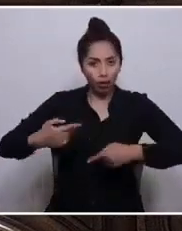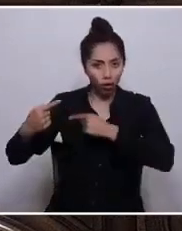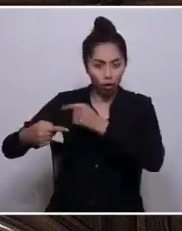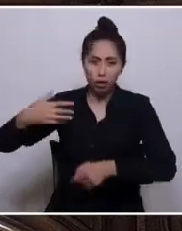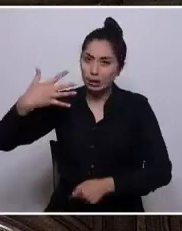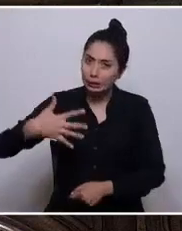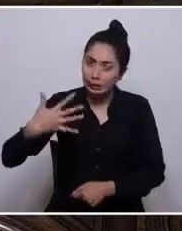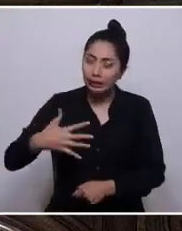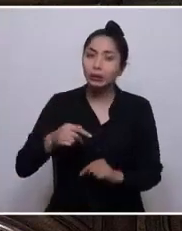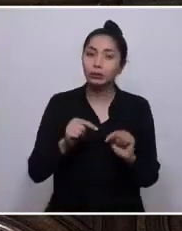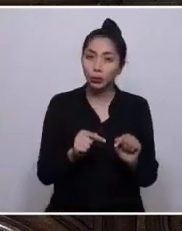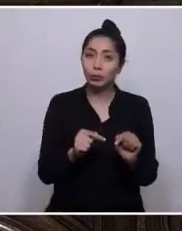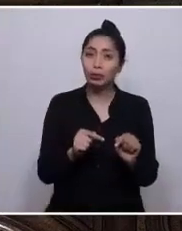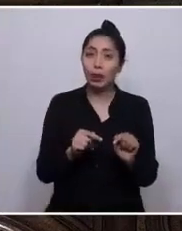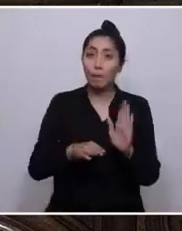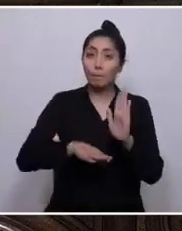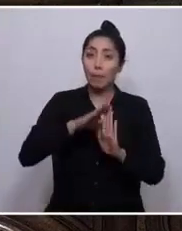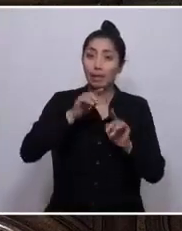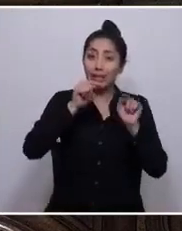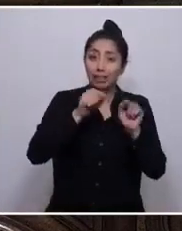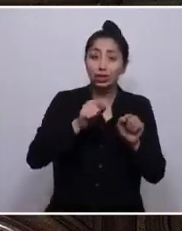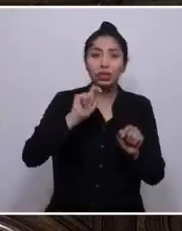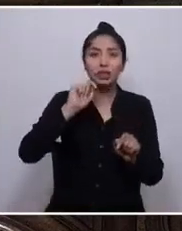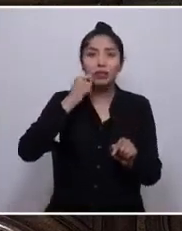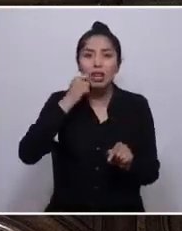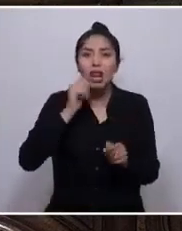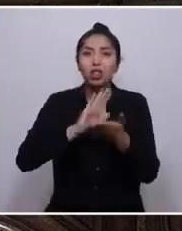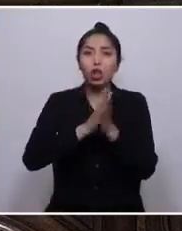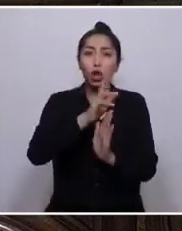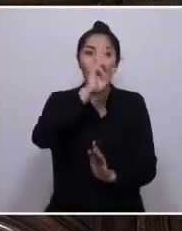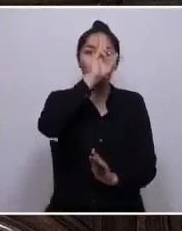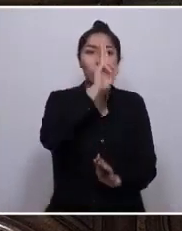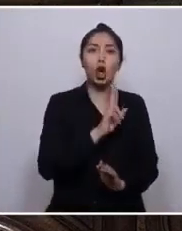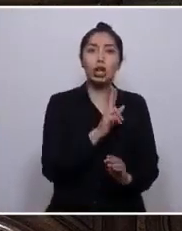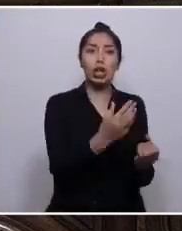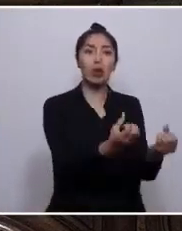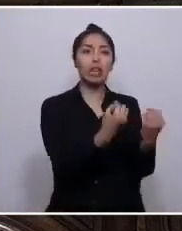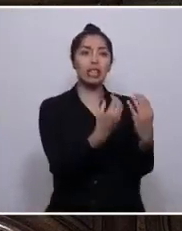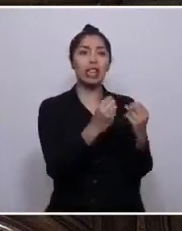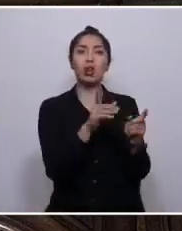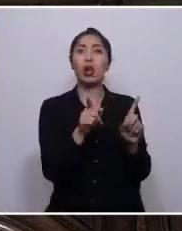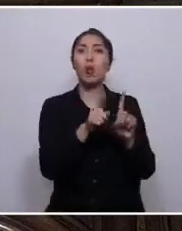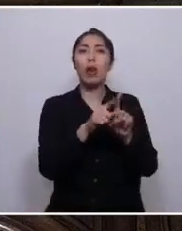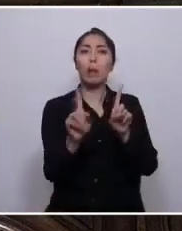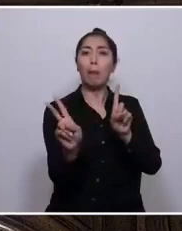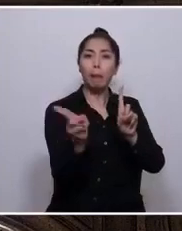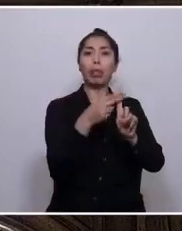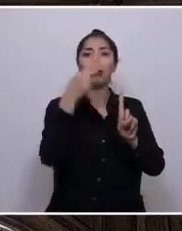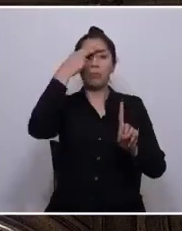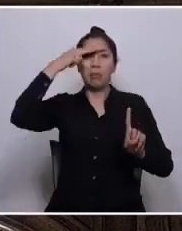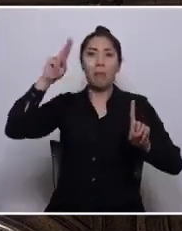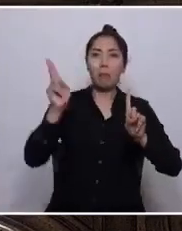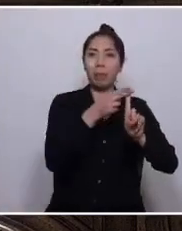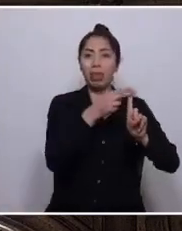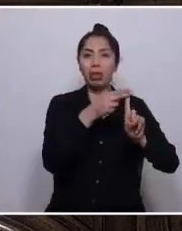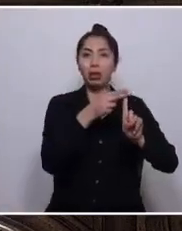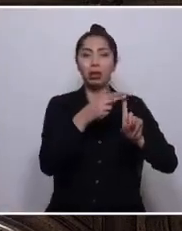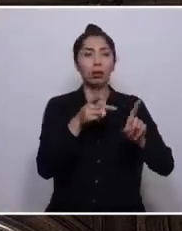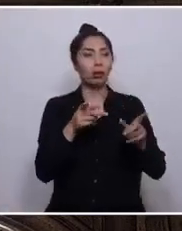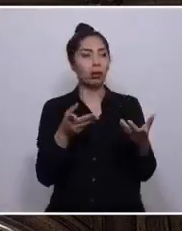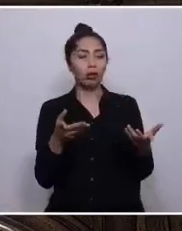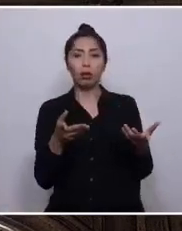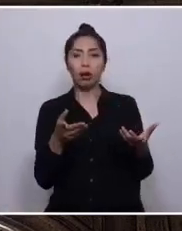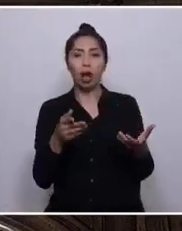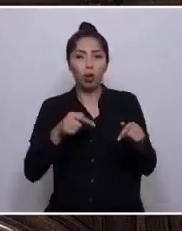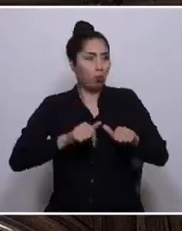aquello que signifique romper los moldes de los roles que nos han sido asignados, naturalizando nuestra dependencia y